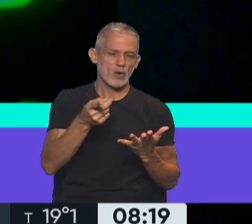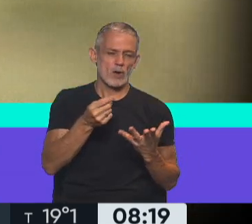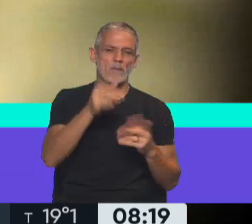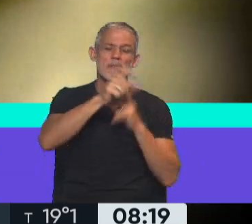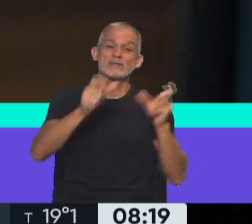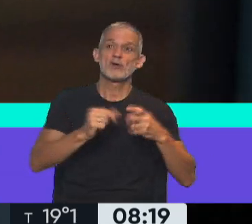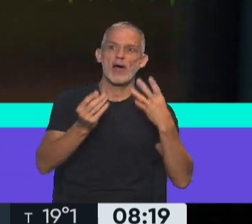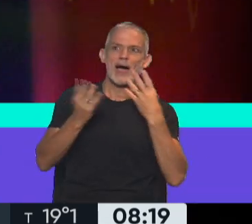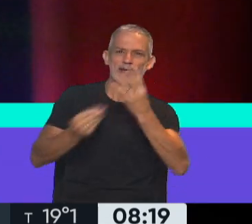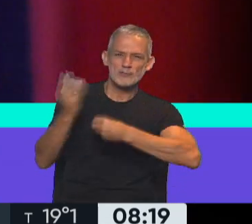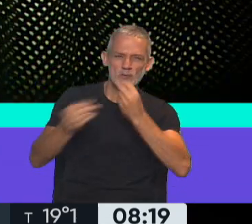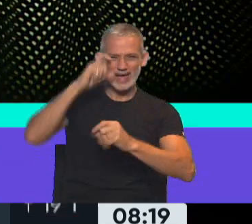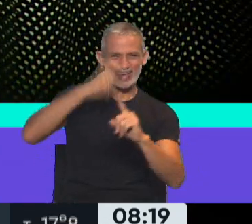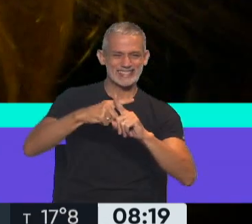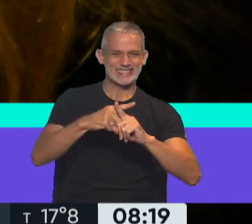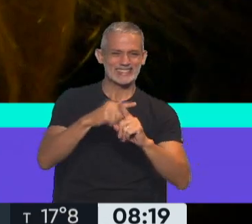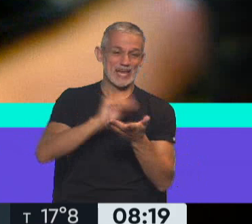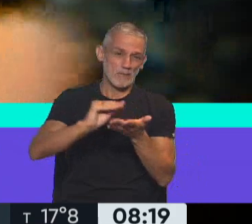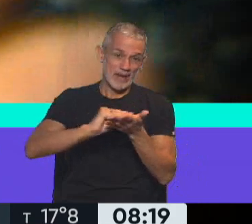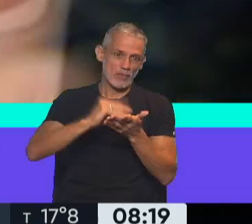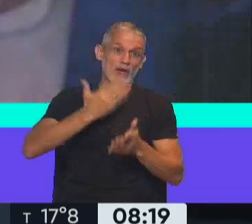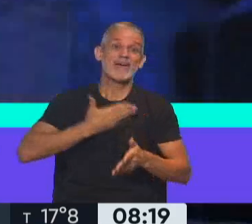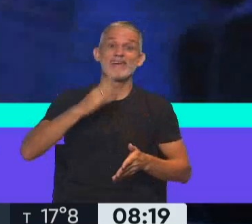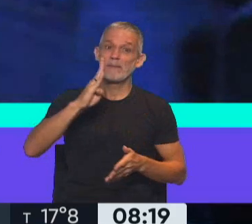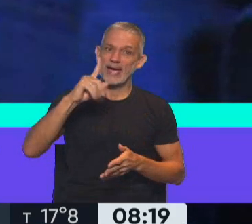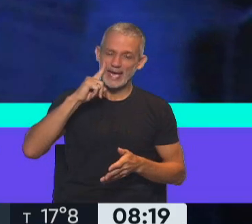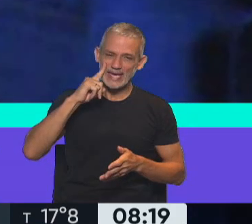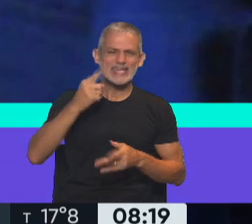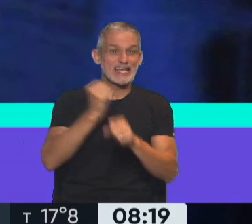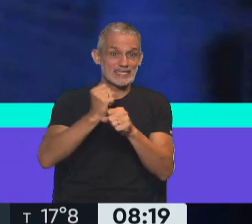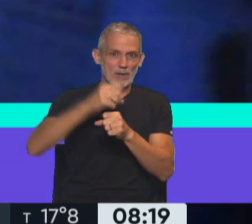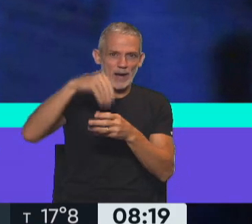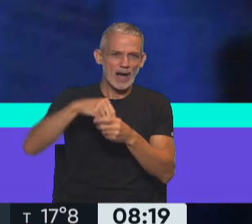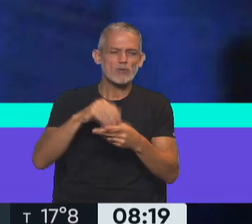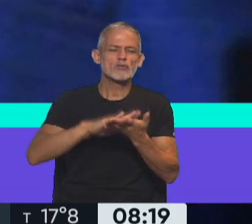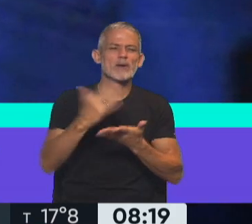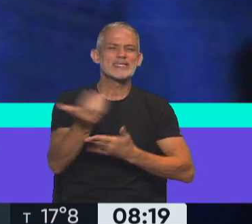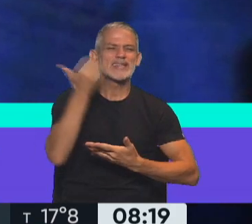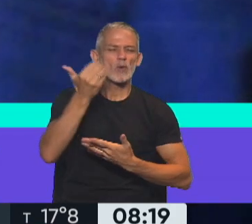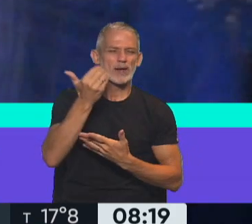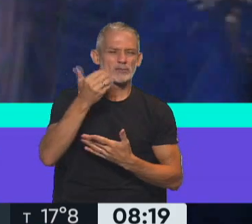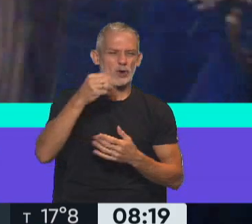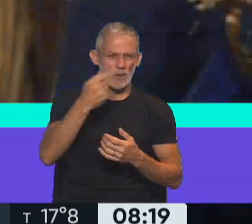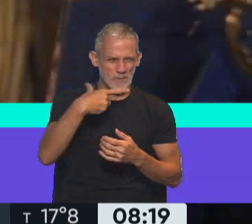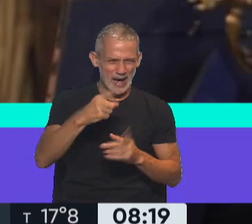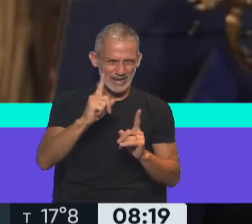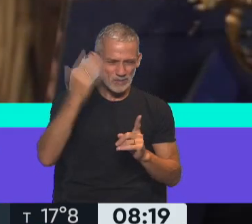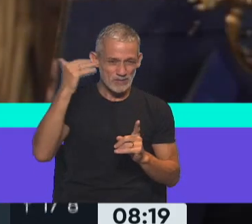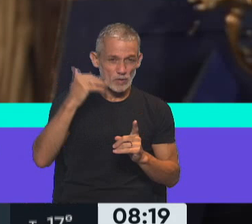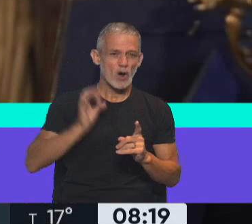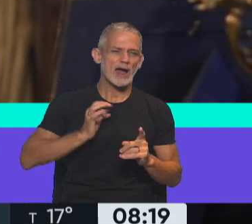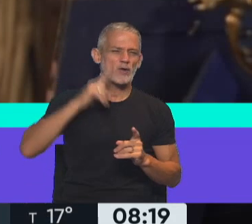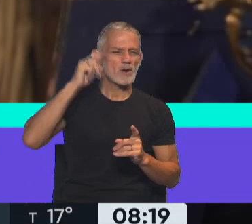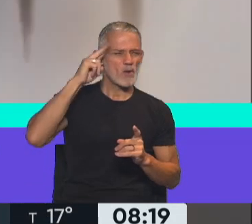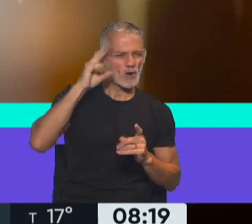ex empleados del FBI que habían trabajado en el secuestro de Mauricio Macri en los 90.